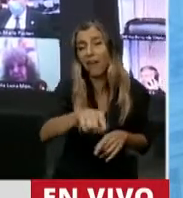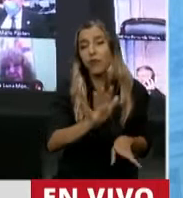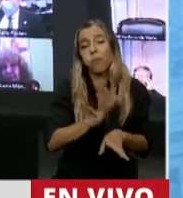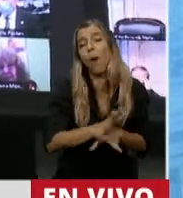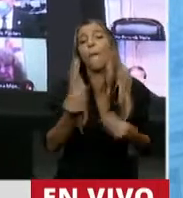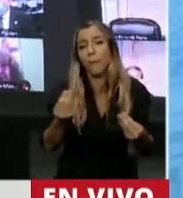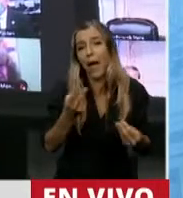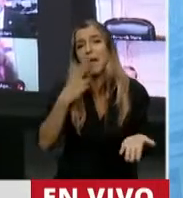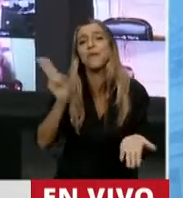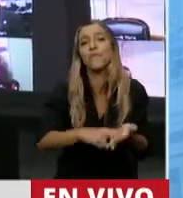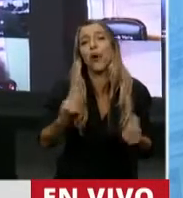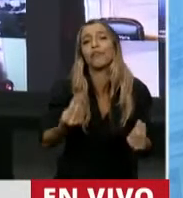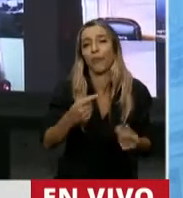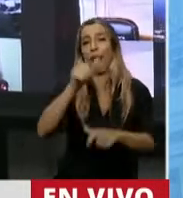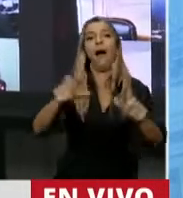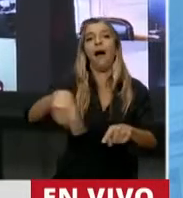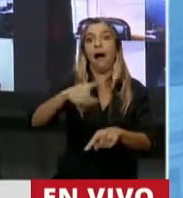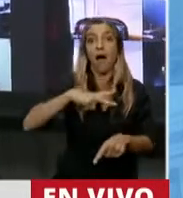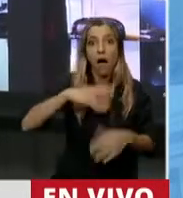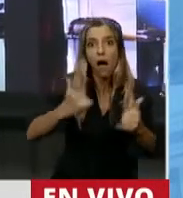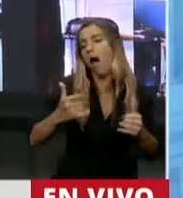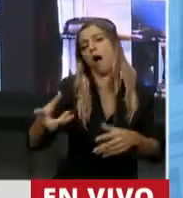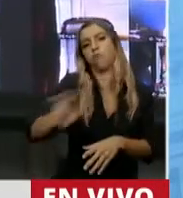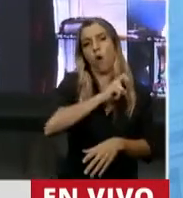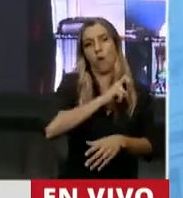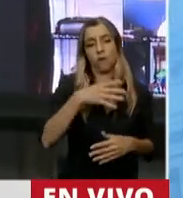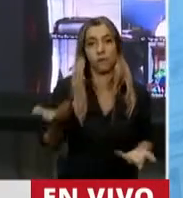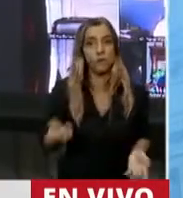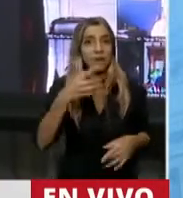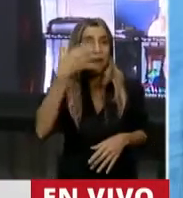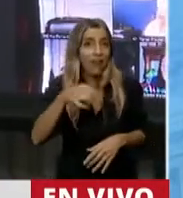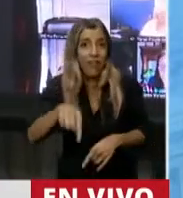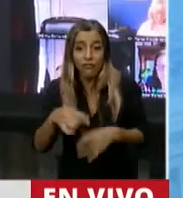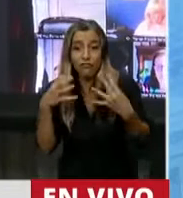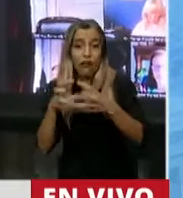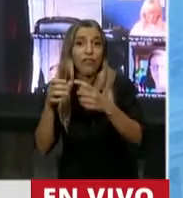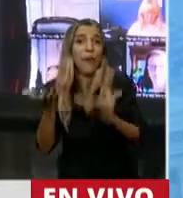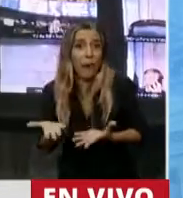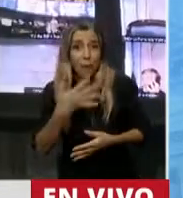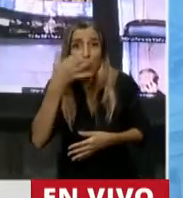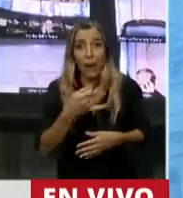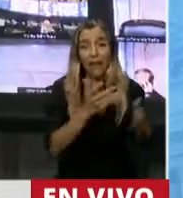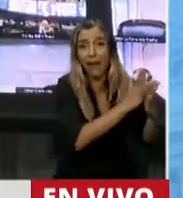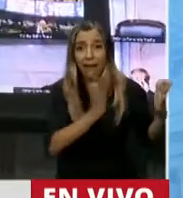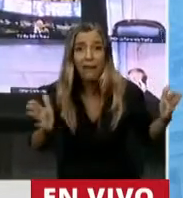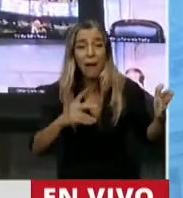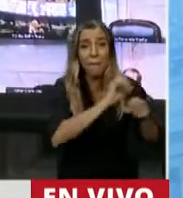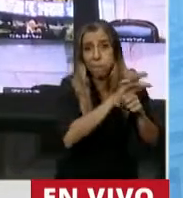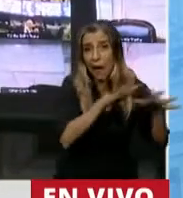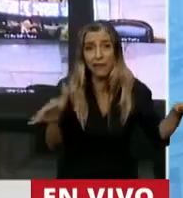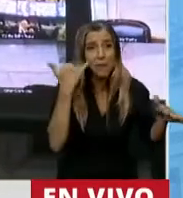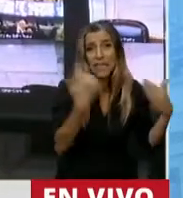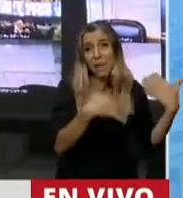sancionando muchísimos meses después de que se haya iniciado la pandemia con una movilización afuera del Congreso en el día de la militancia.